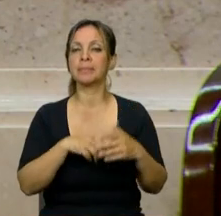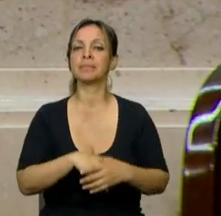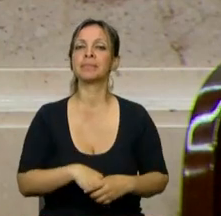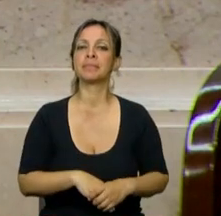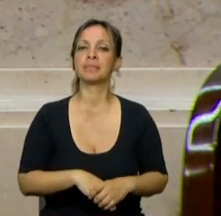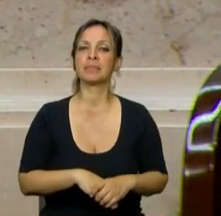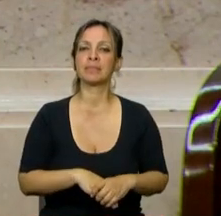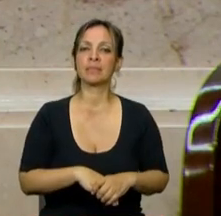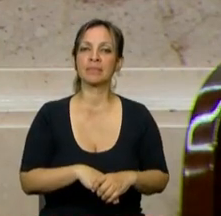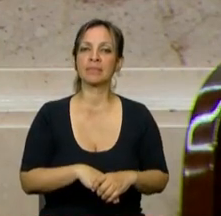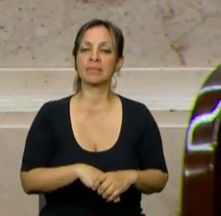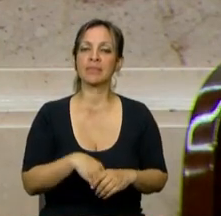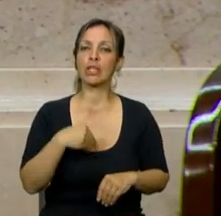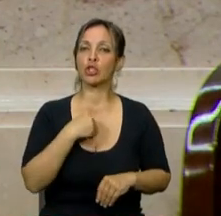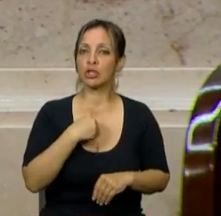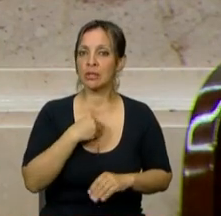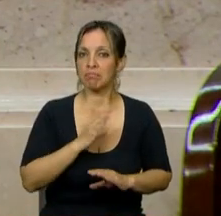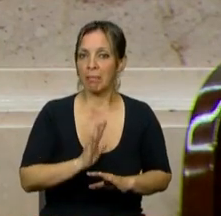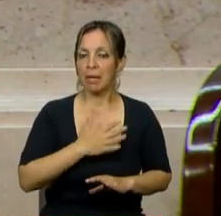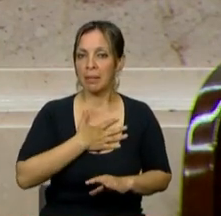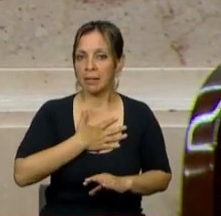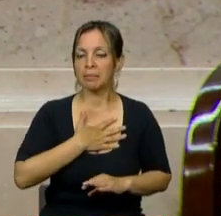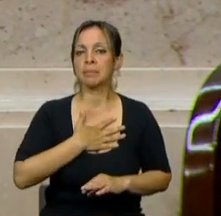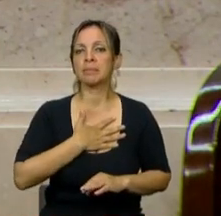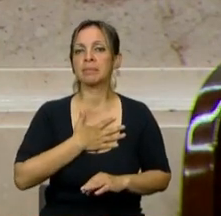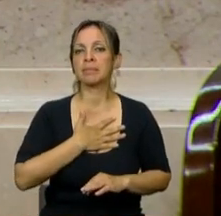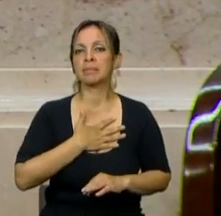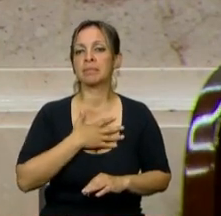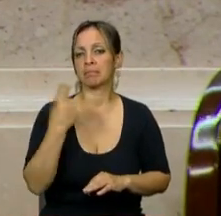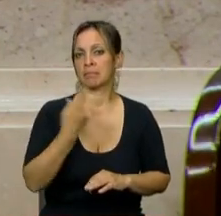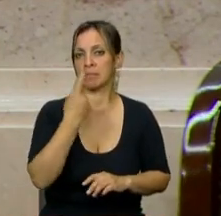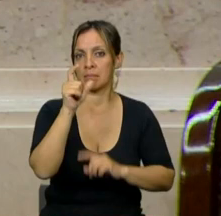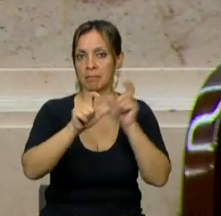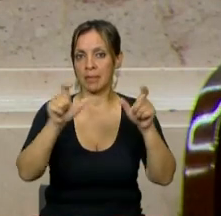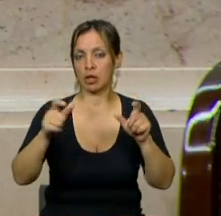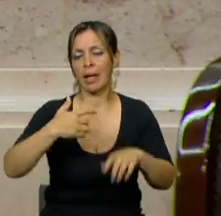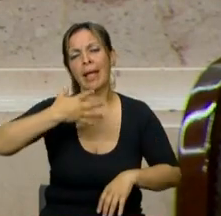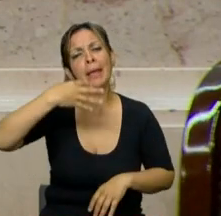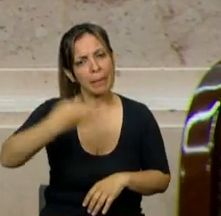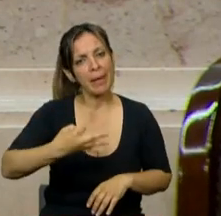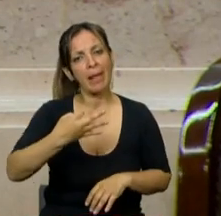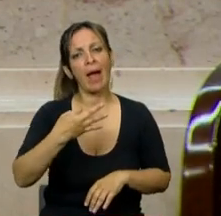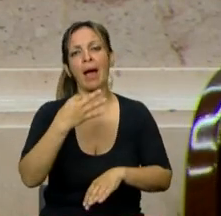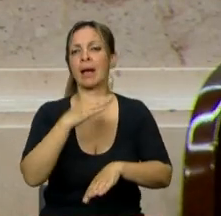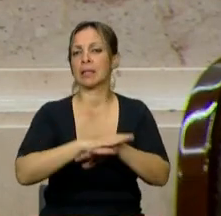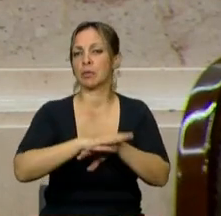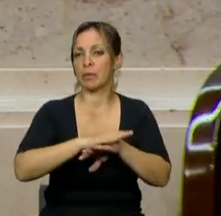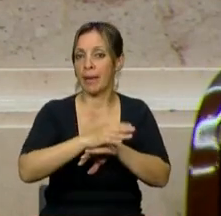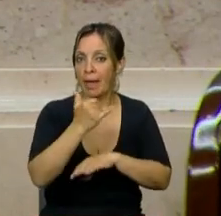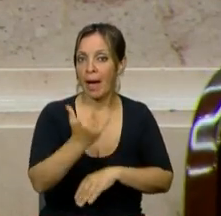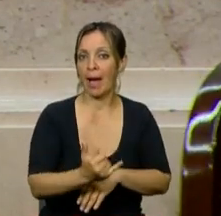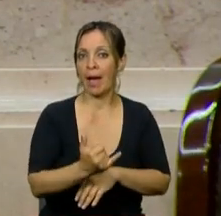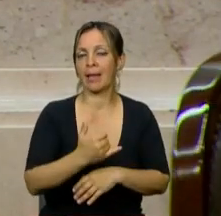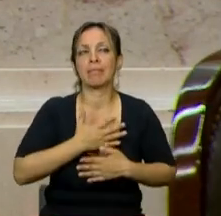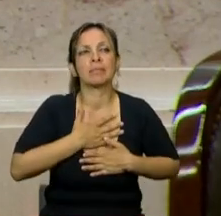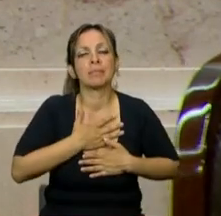que los que realmente tenemos responsabilidades y queremos la República,